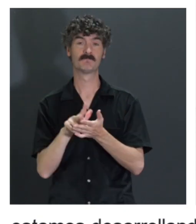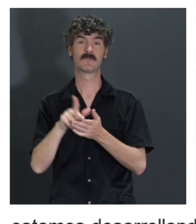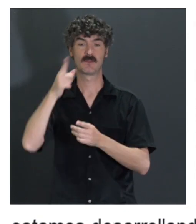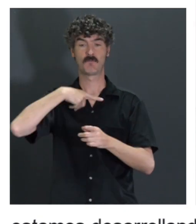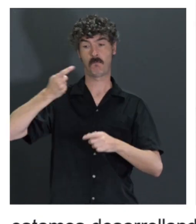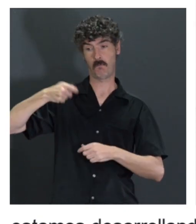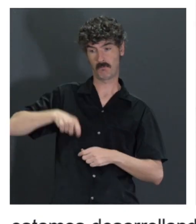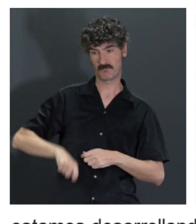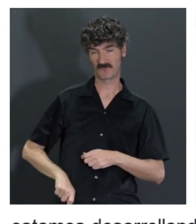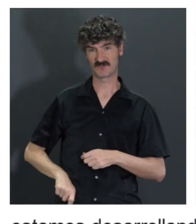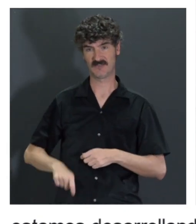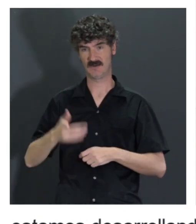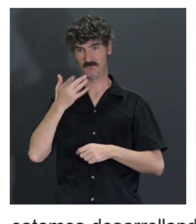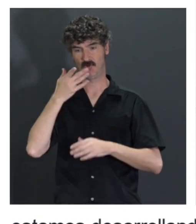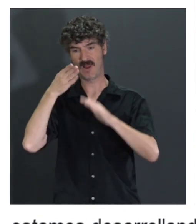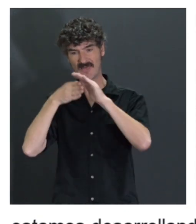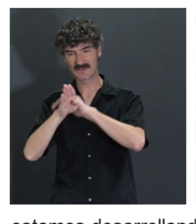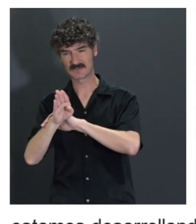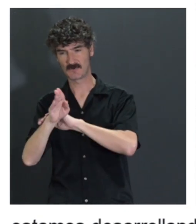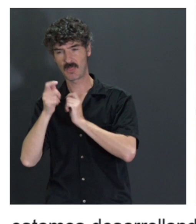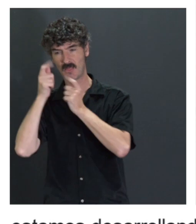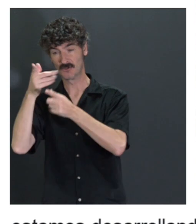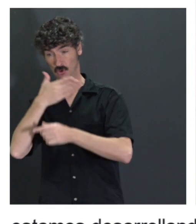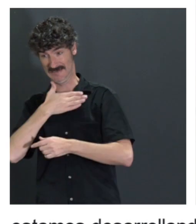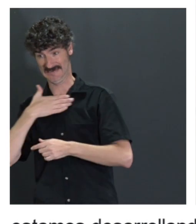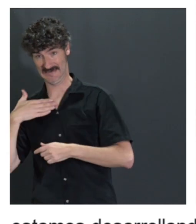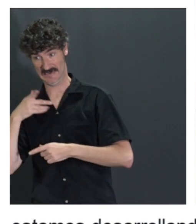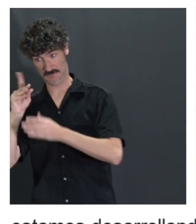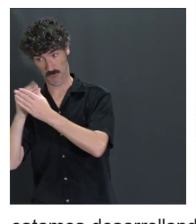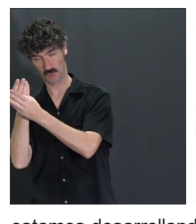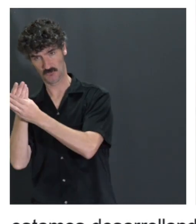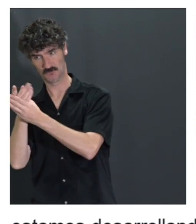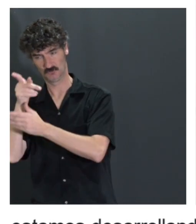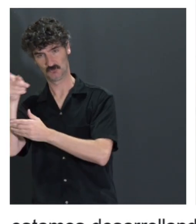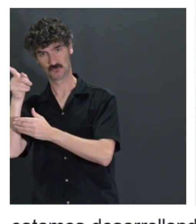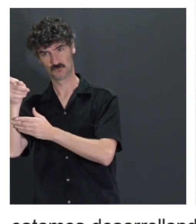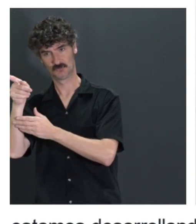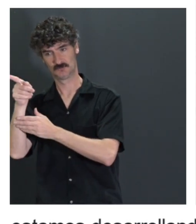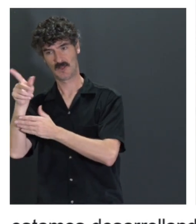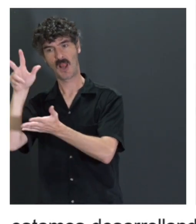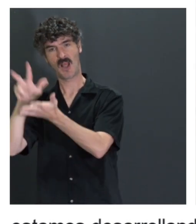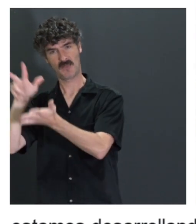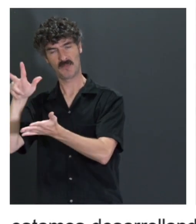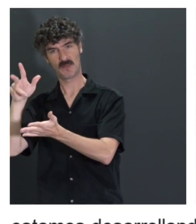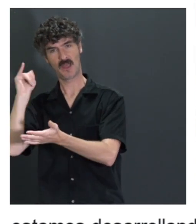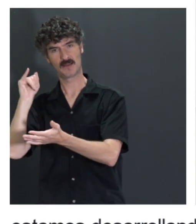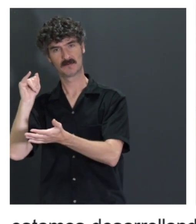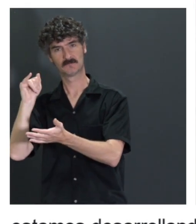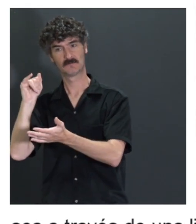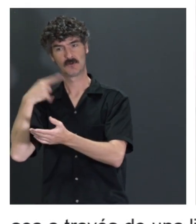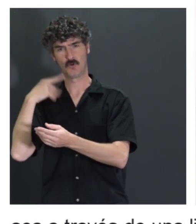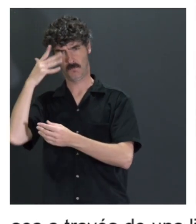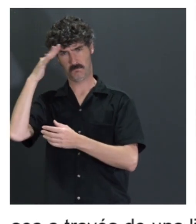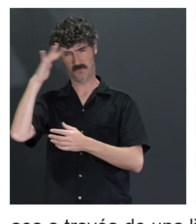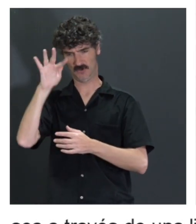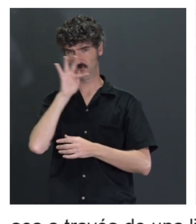profesional de la accesibilidad, ¿quieres este producto? Bueno, pues a través de una licencia, me imagino,